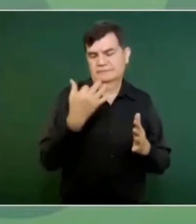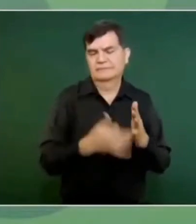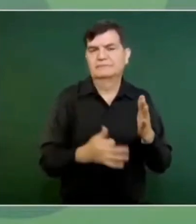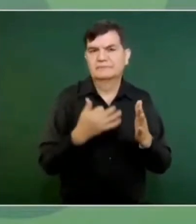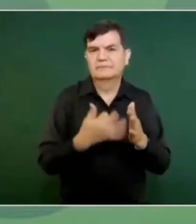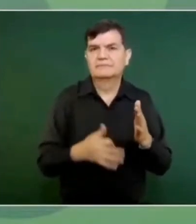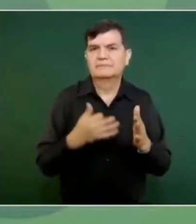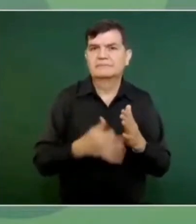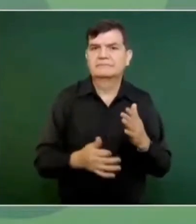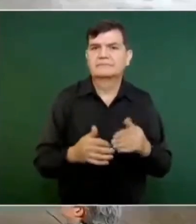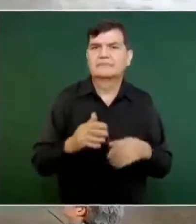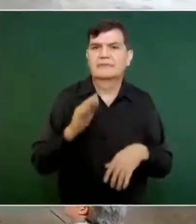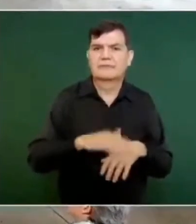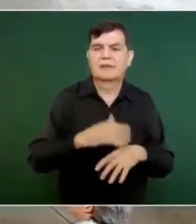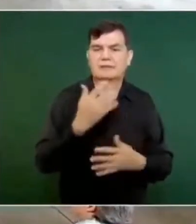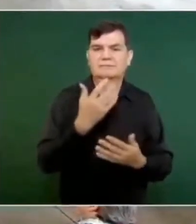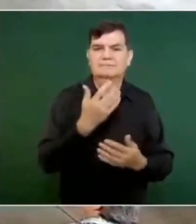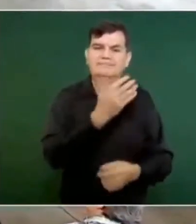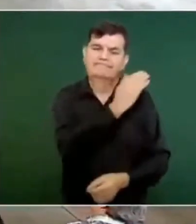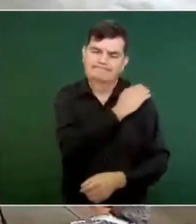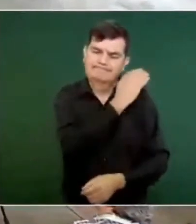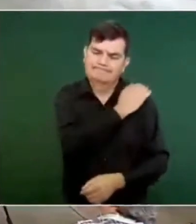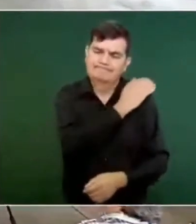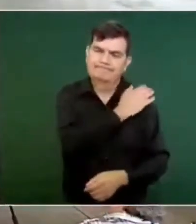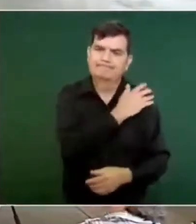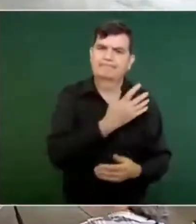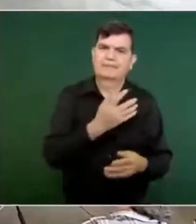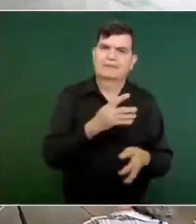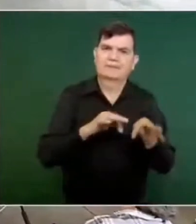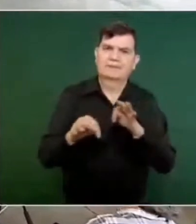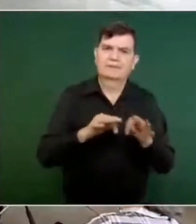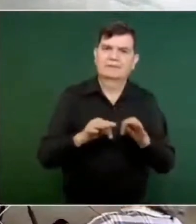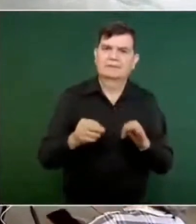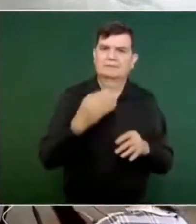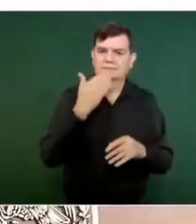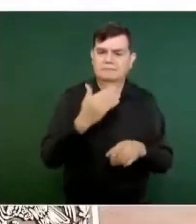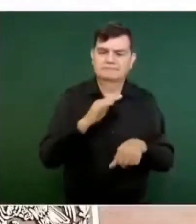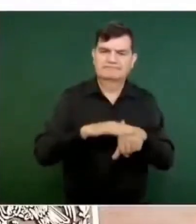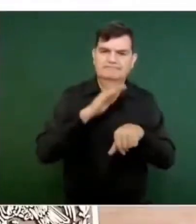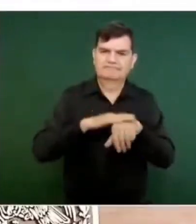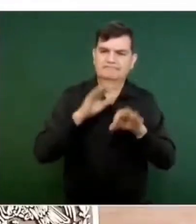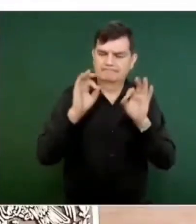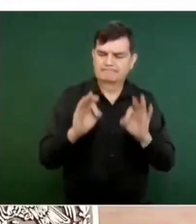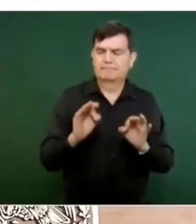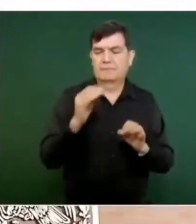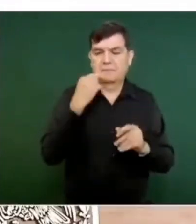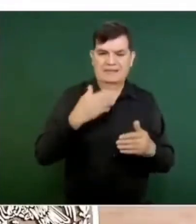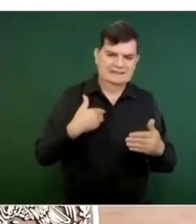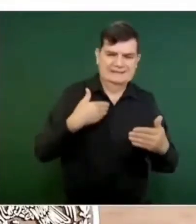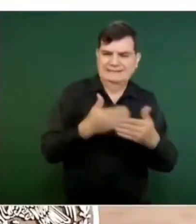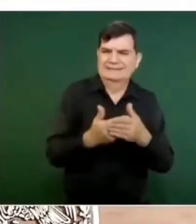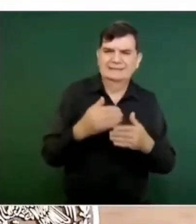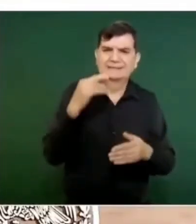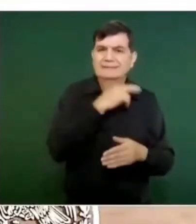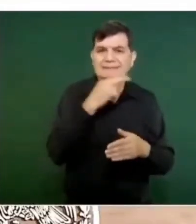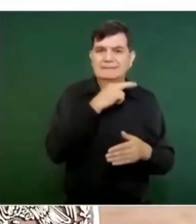más mano de obra calificada para que lo más pronto posible